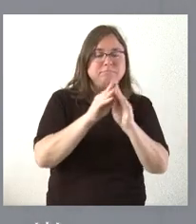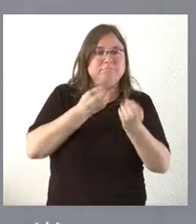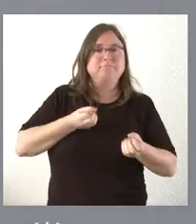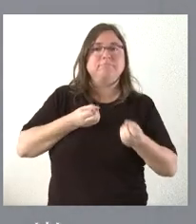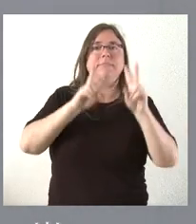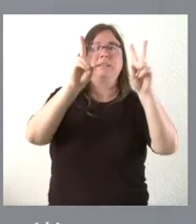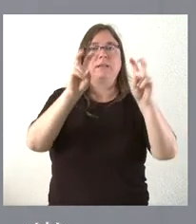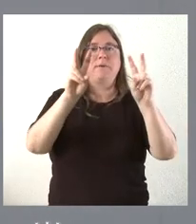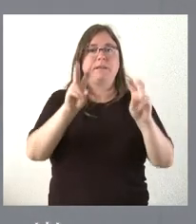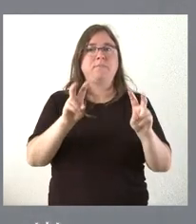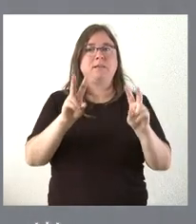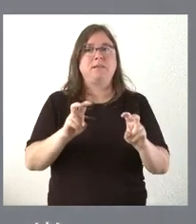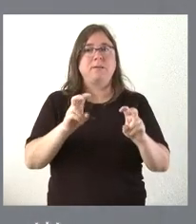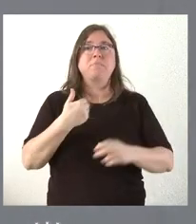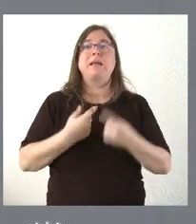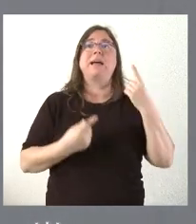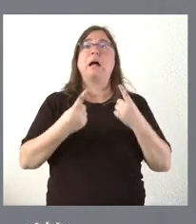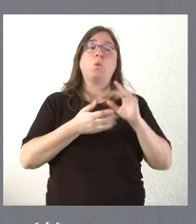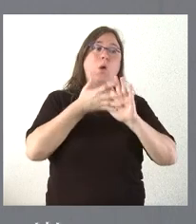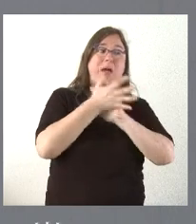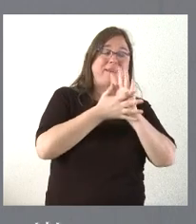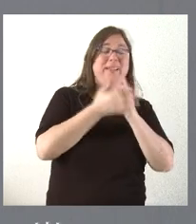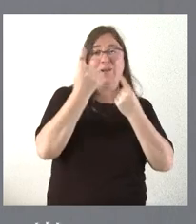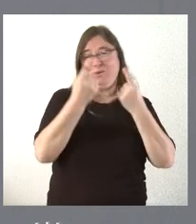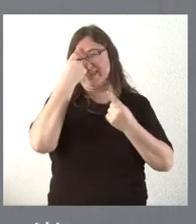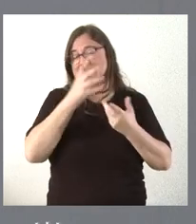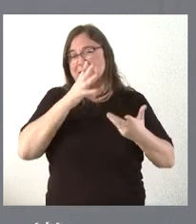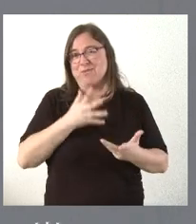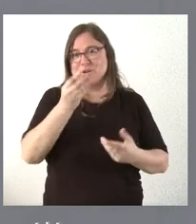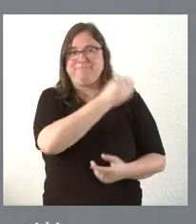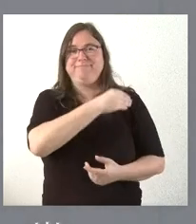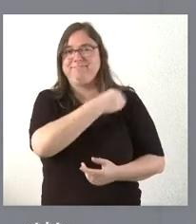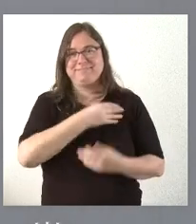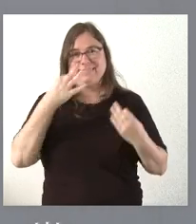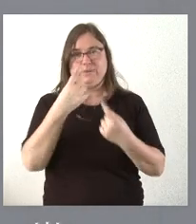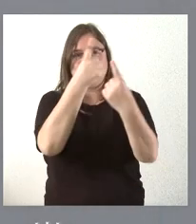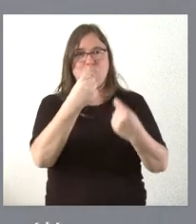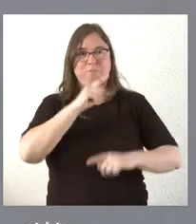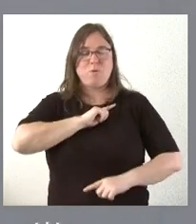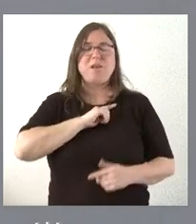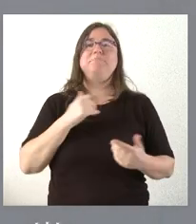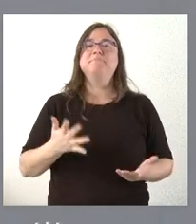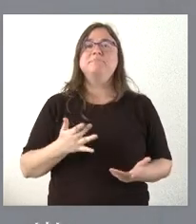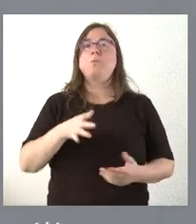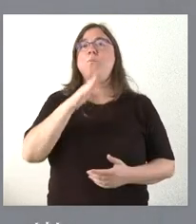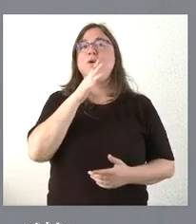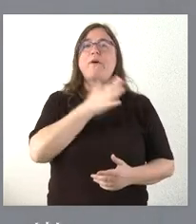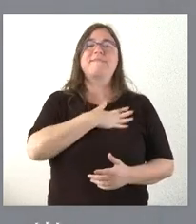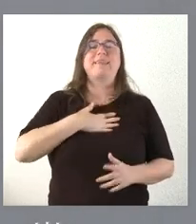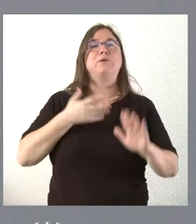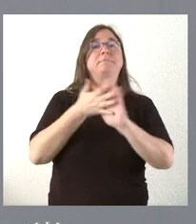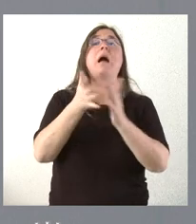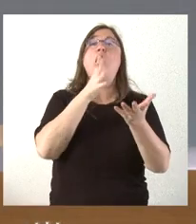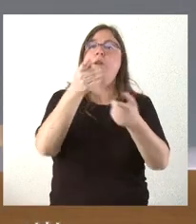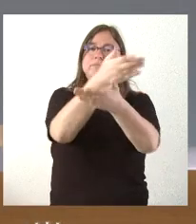que, como les digo, algunos hemos tratado y otros seguro que, por su actualidad, ustedes iban a preguntar, quedo a la espera de sus